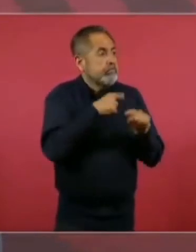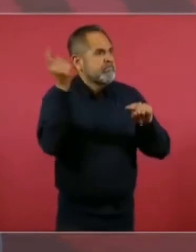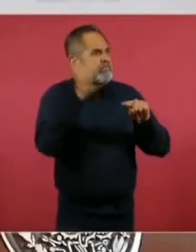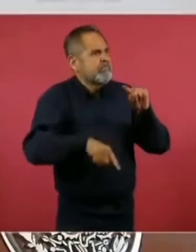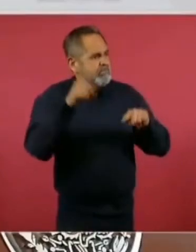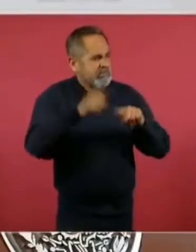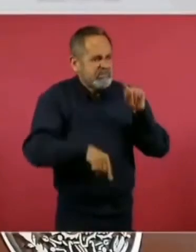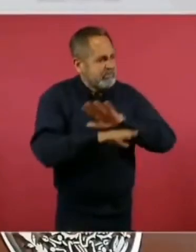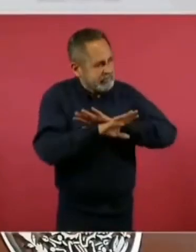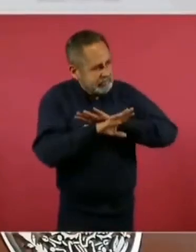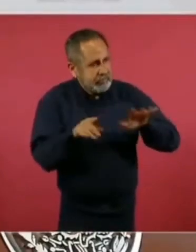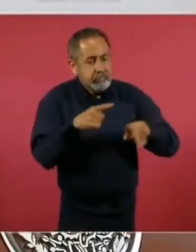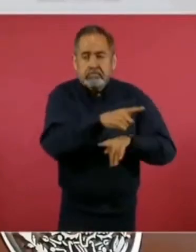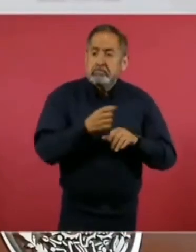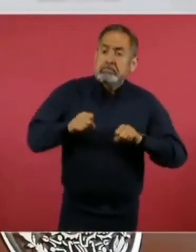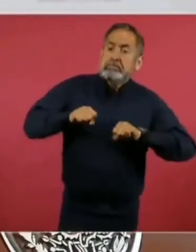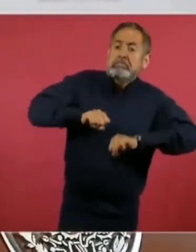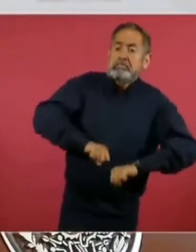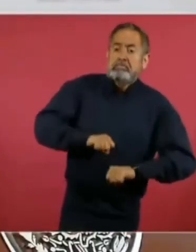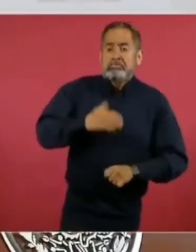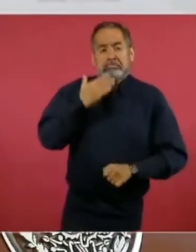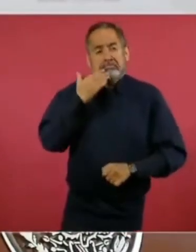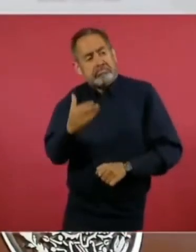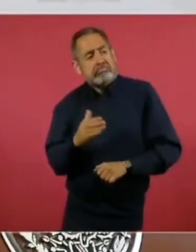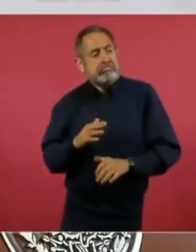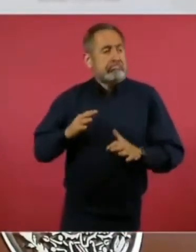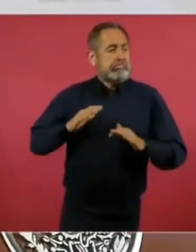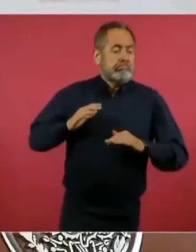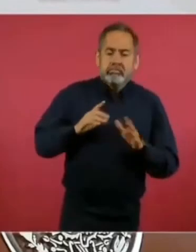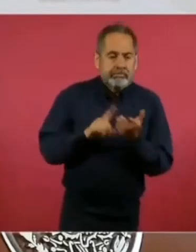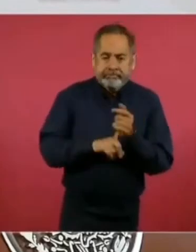con la corrupción.